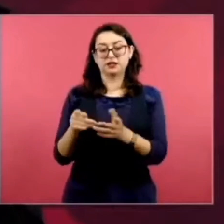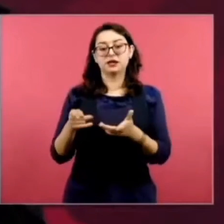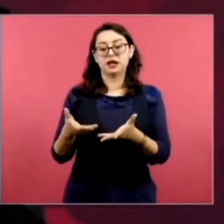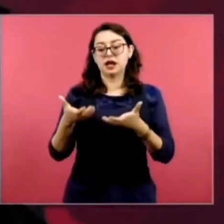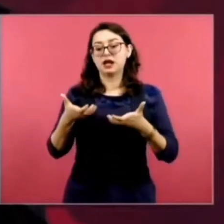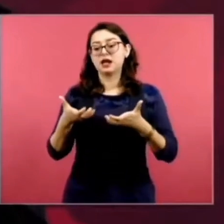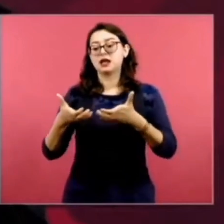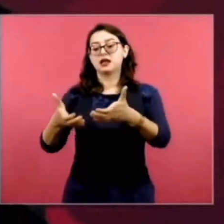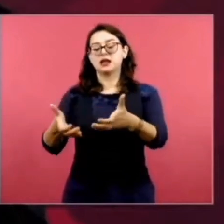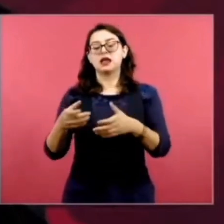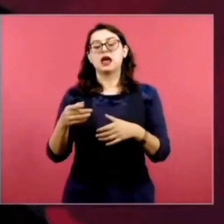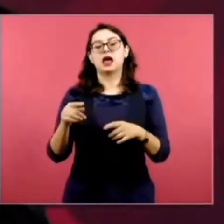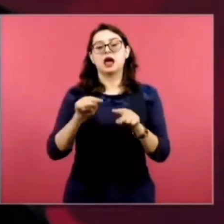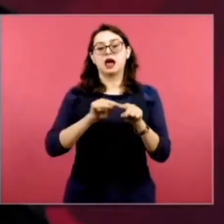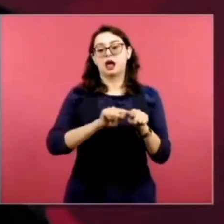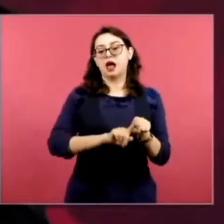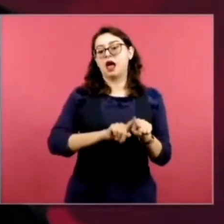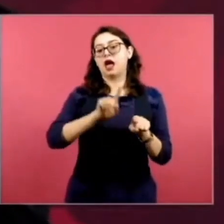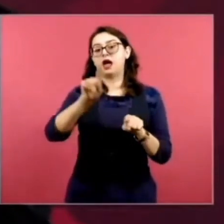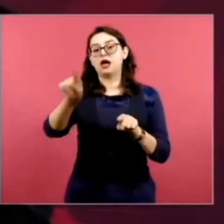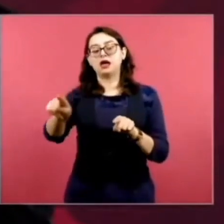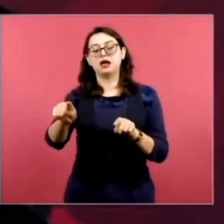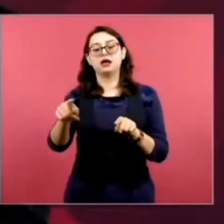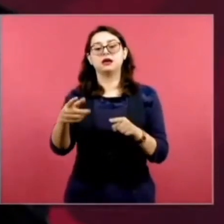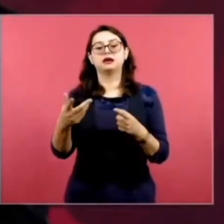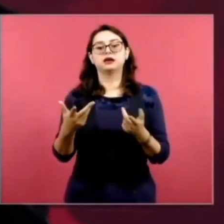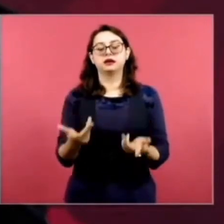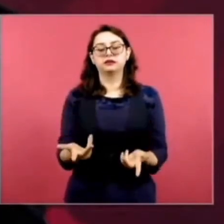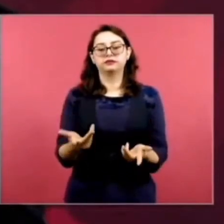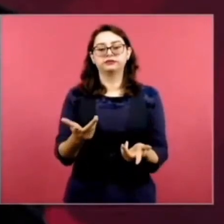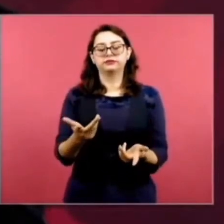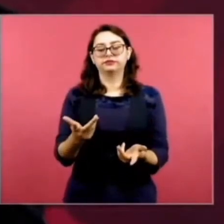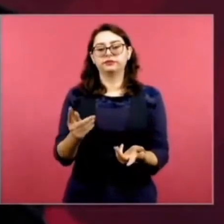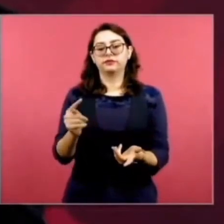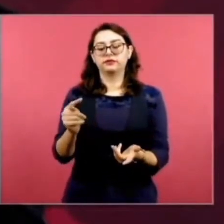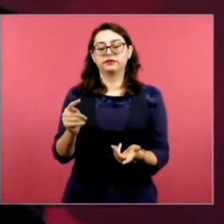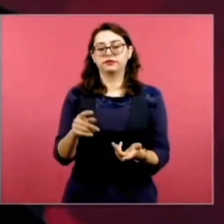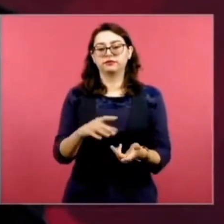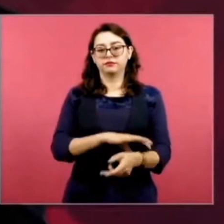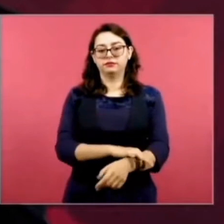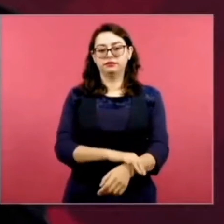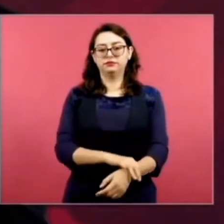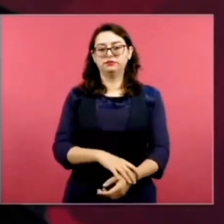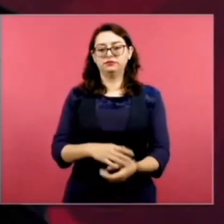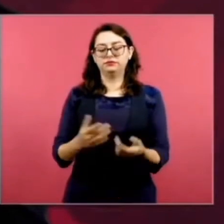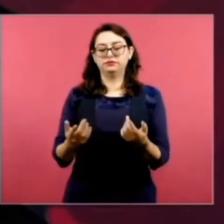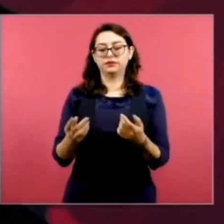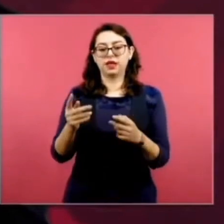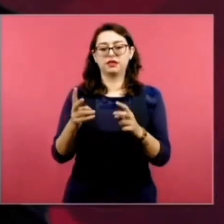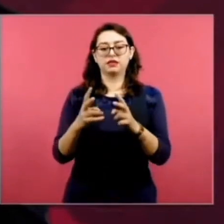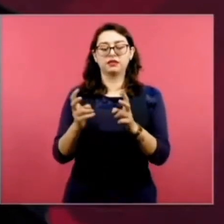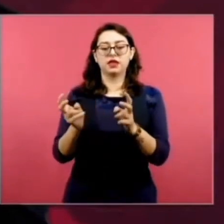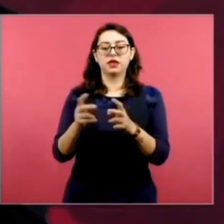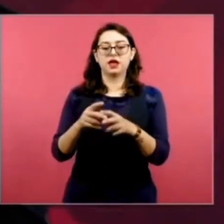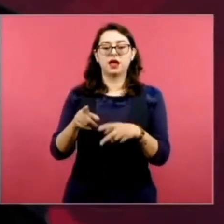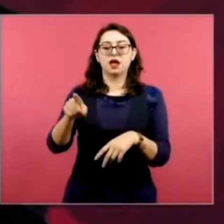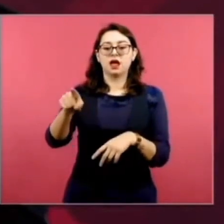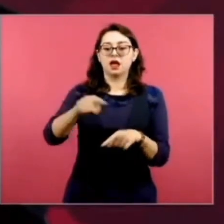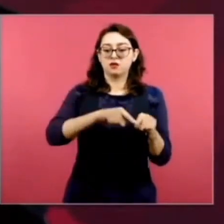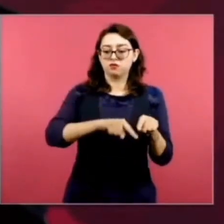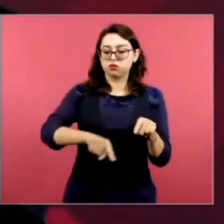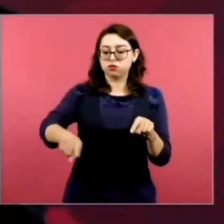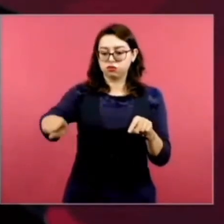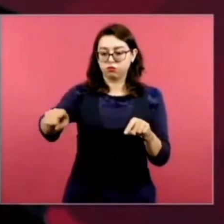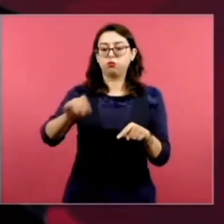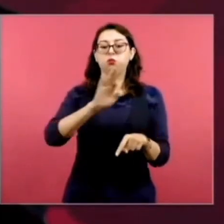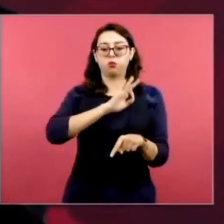todo el norte y no va a quedar inconclusa. Estamos